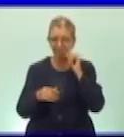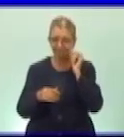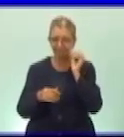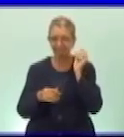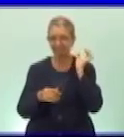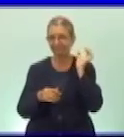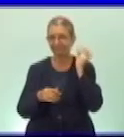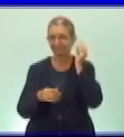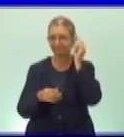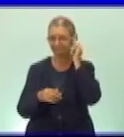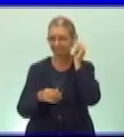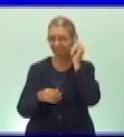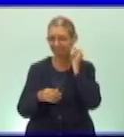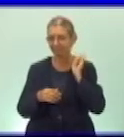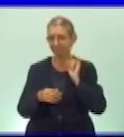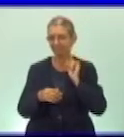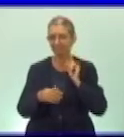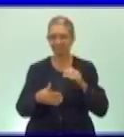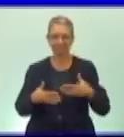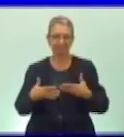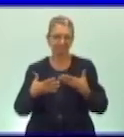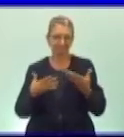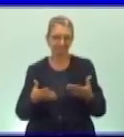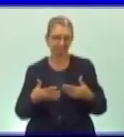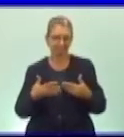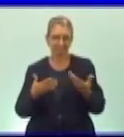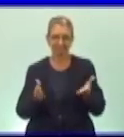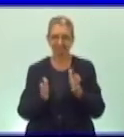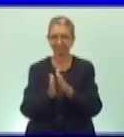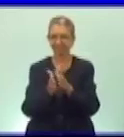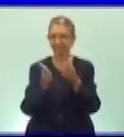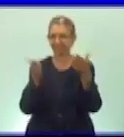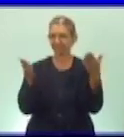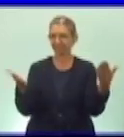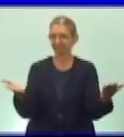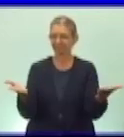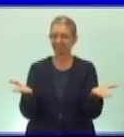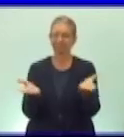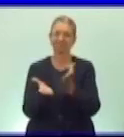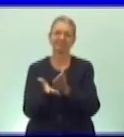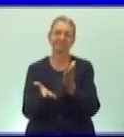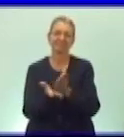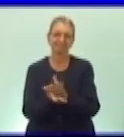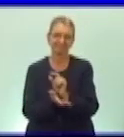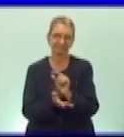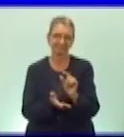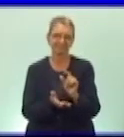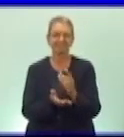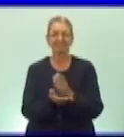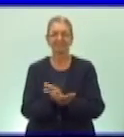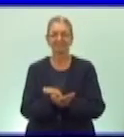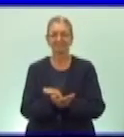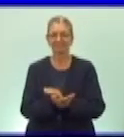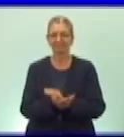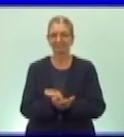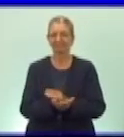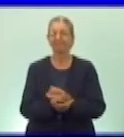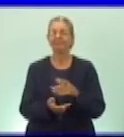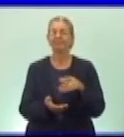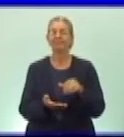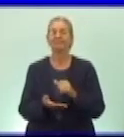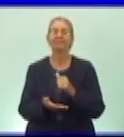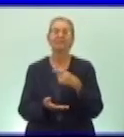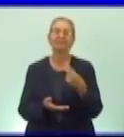recolecta y entrega sus periódicos para los pioneros de la escuela. Gerardo, de la Asociación de